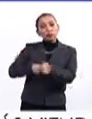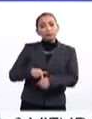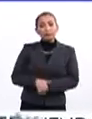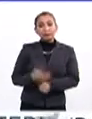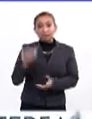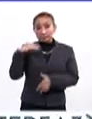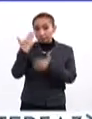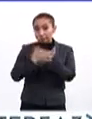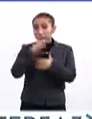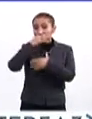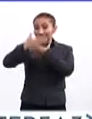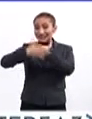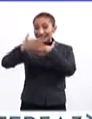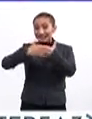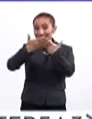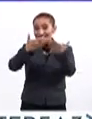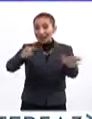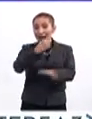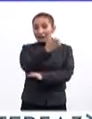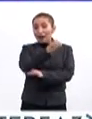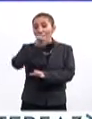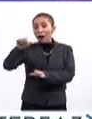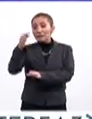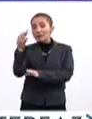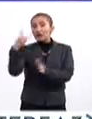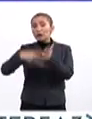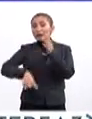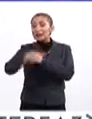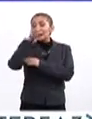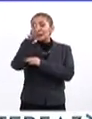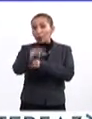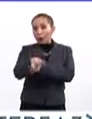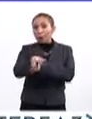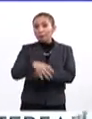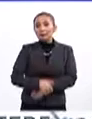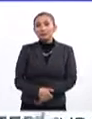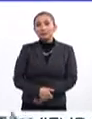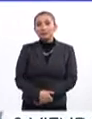La próxima convocatoria será entre enero y febrero de 2019.